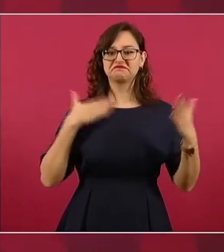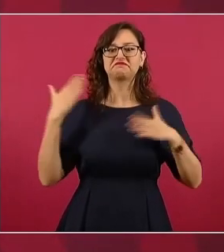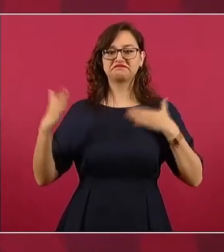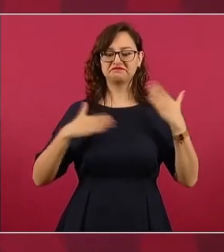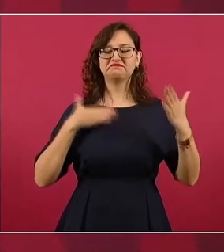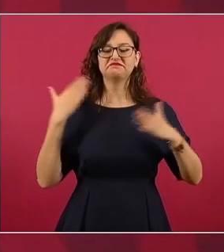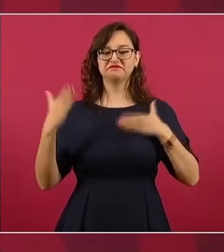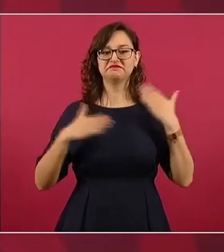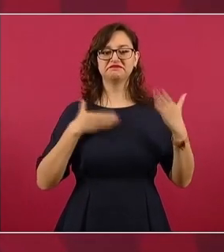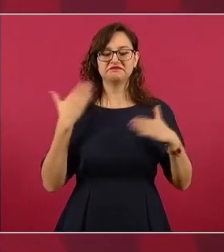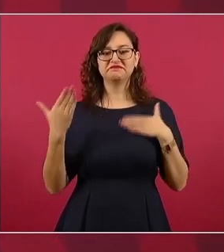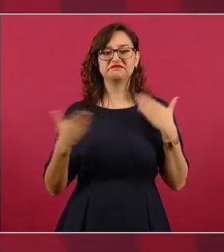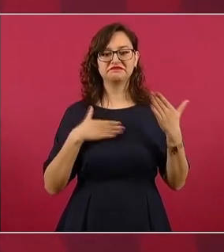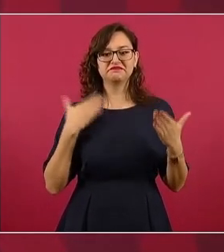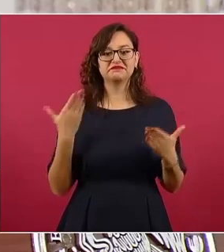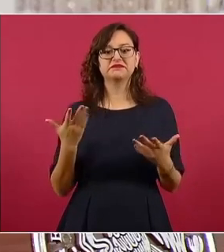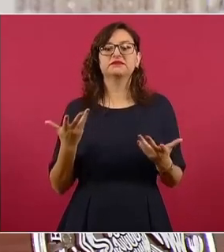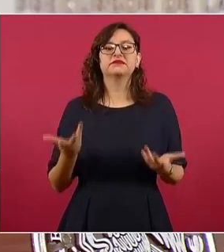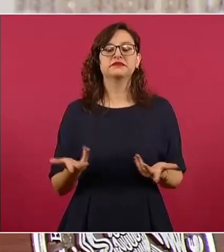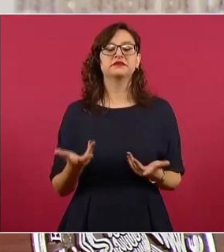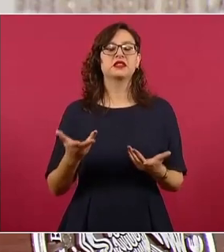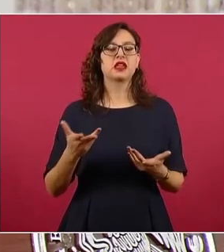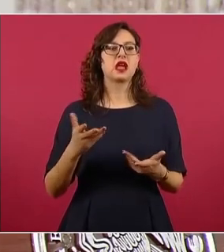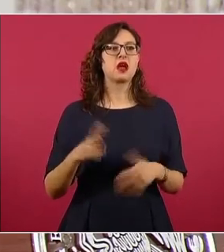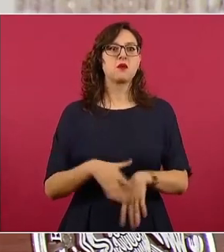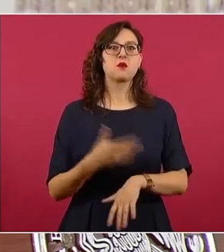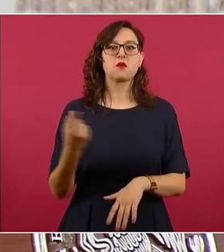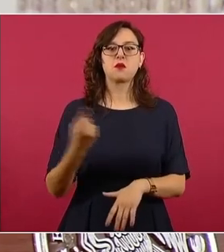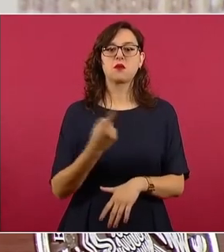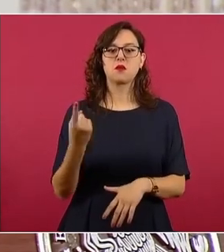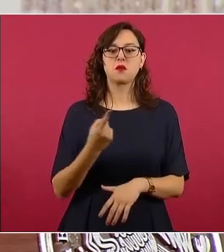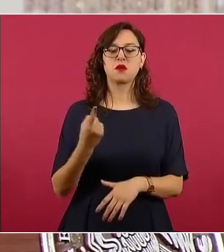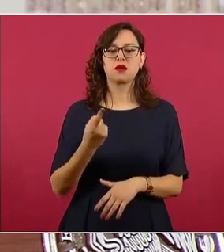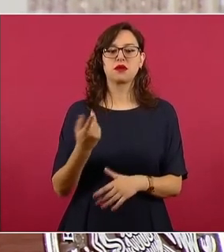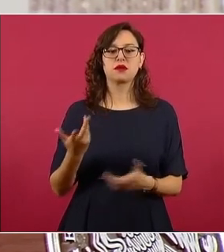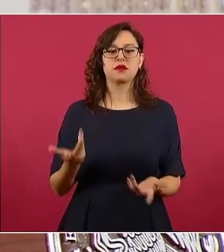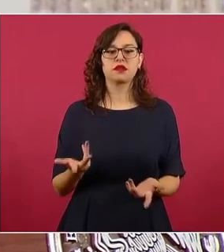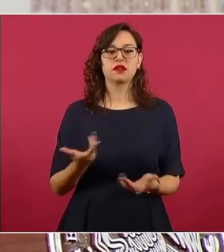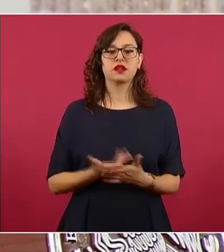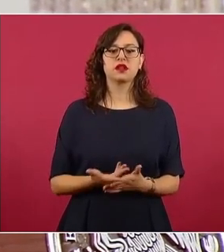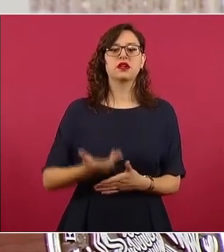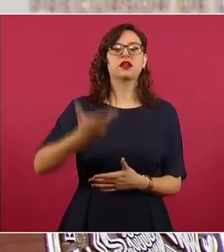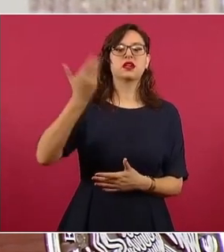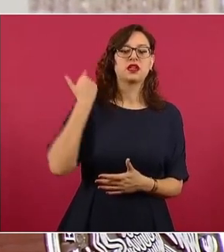antes se le llamaba volar.